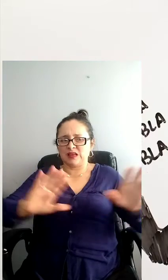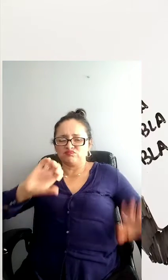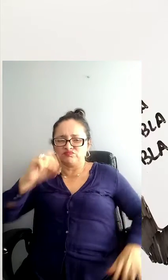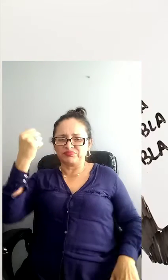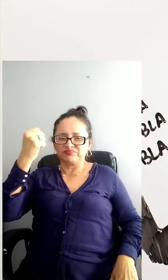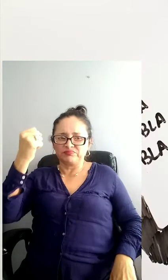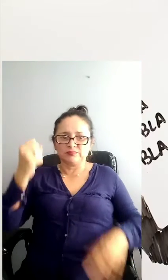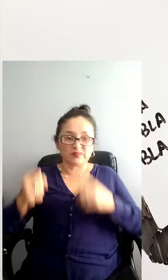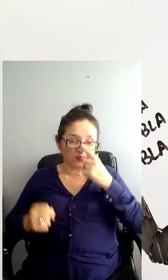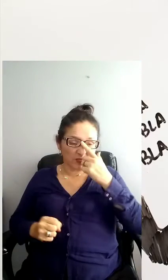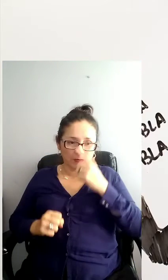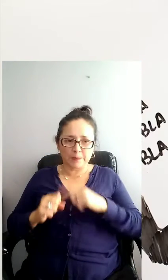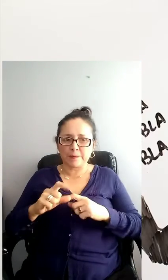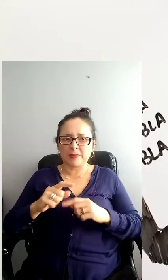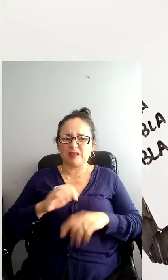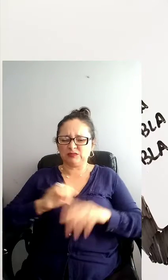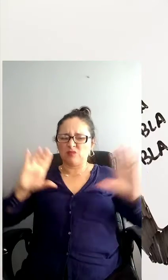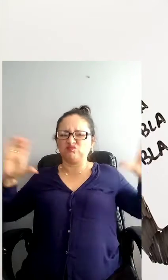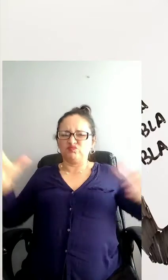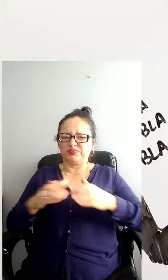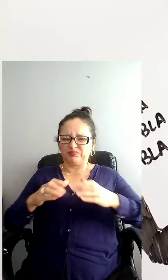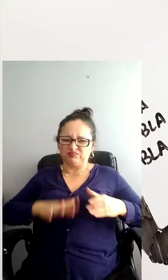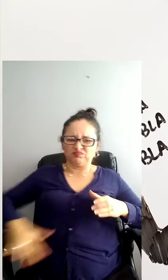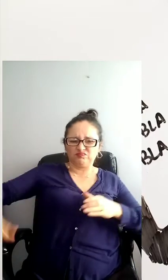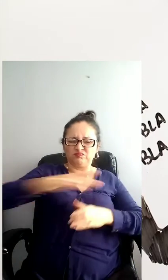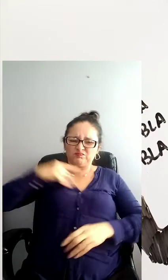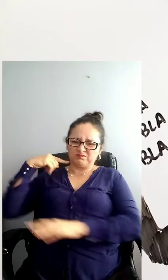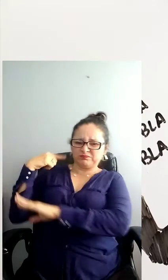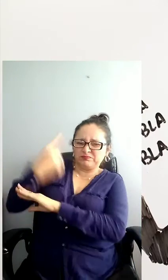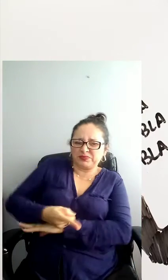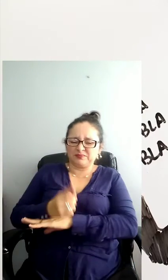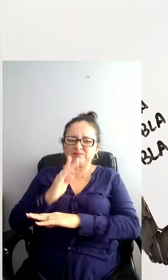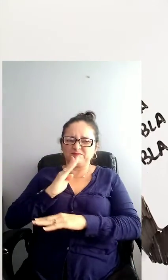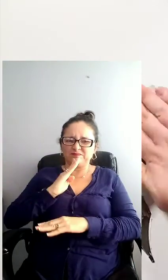Alemania aceptando las humillantes condiciones de paz del Tratado de Versailles.